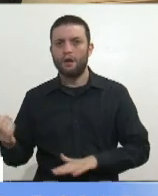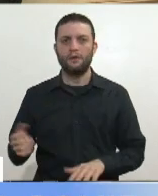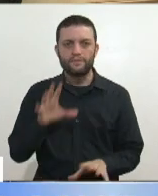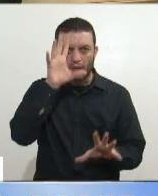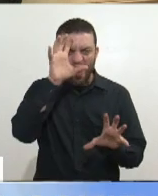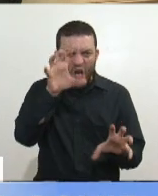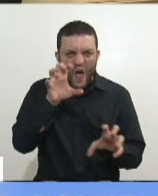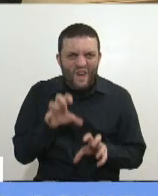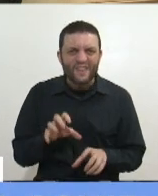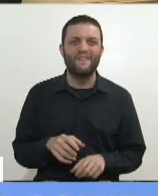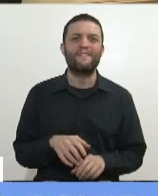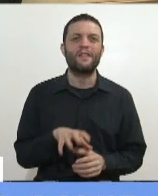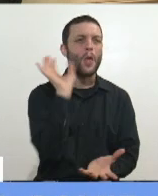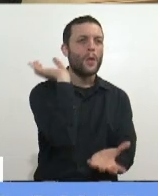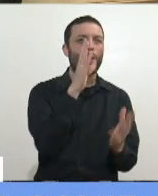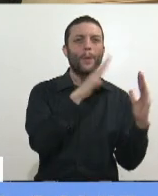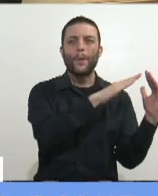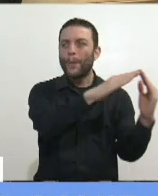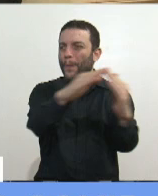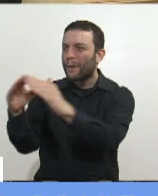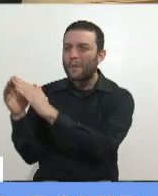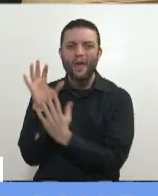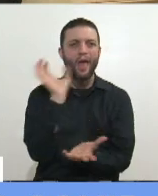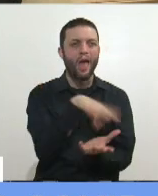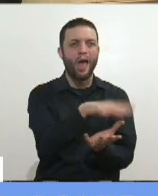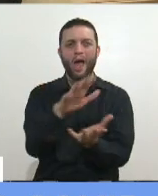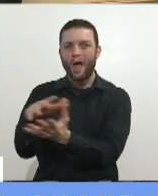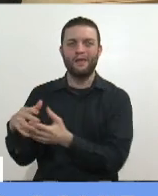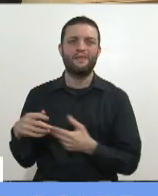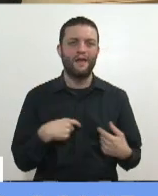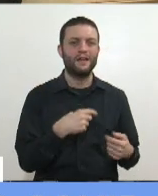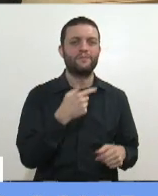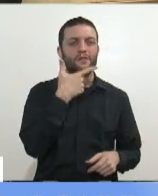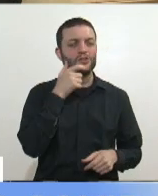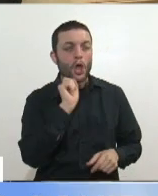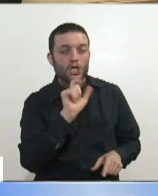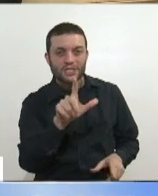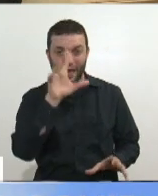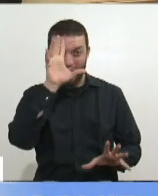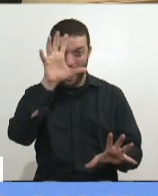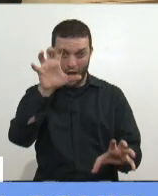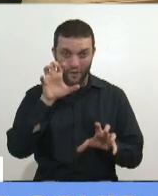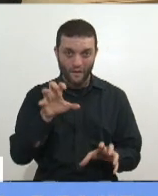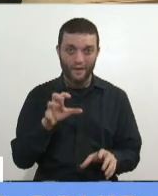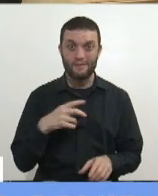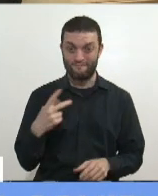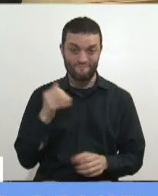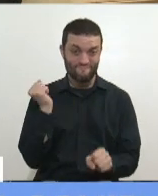Al vivienda social. sea, eso no es que Moni coce bien. Trabajamos juntos ahí.